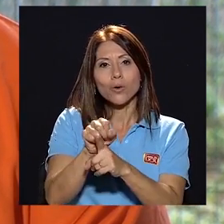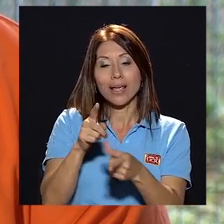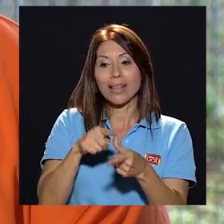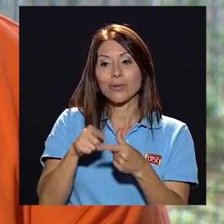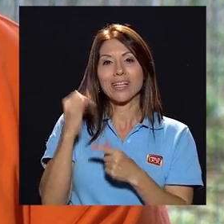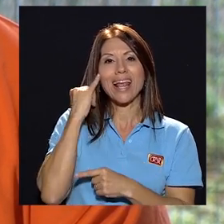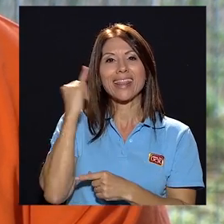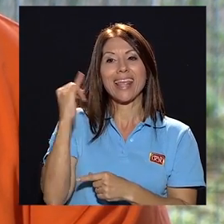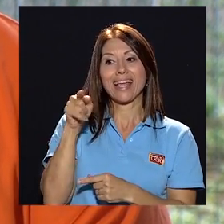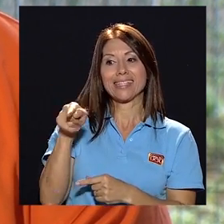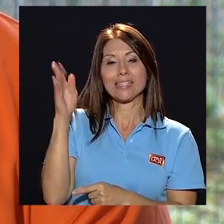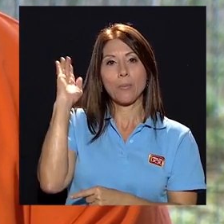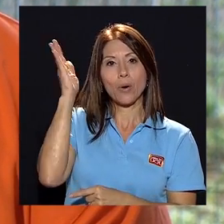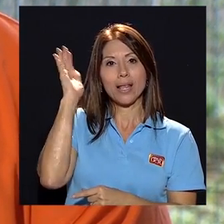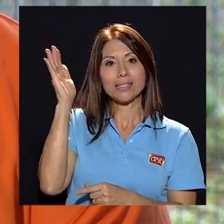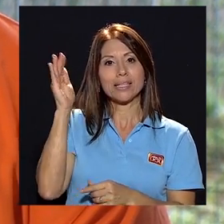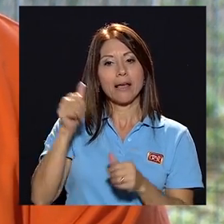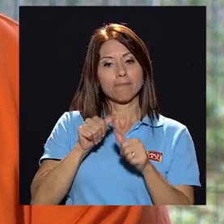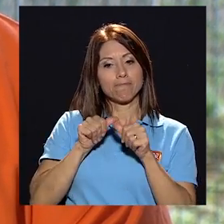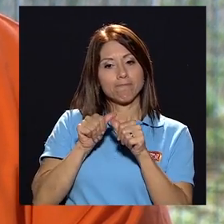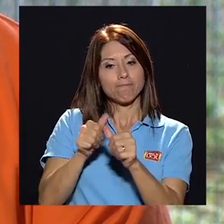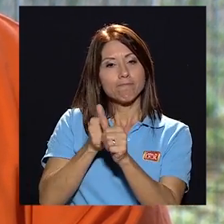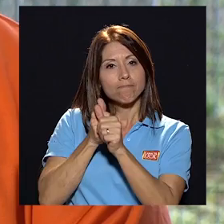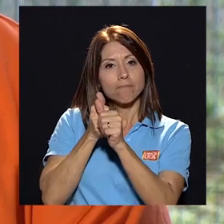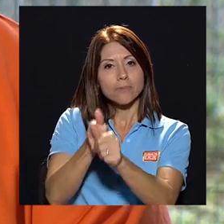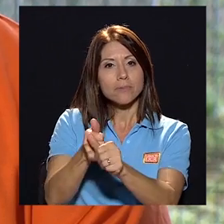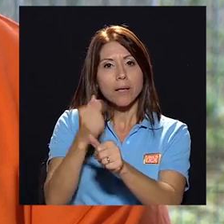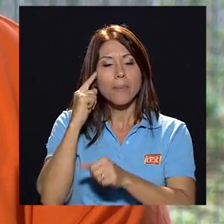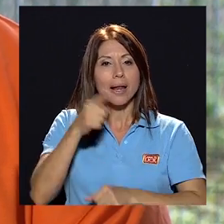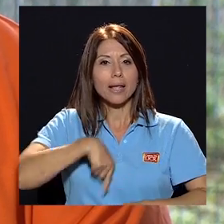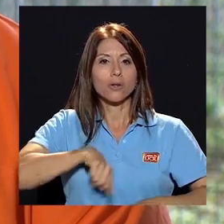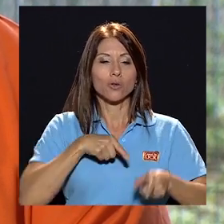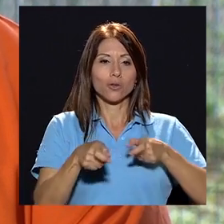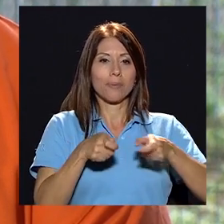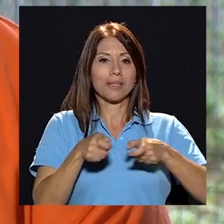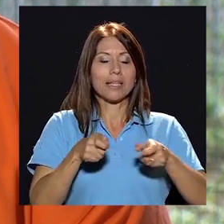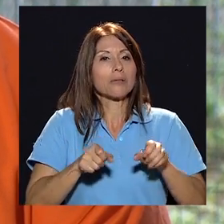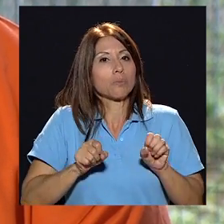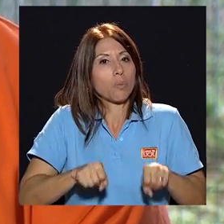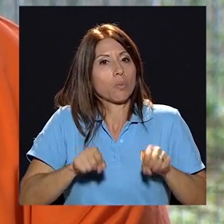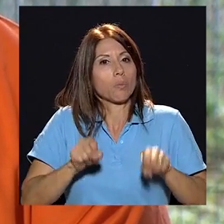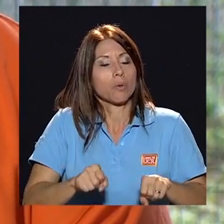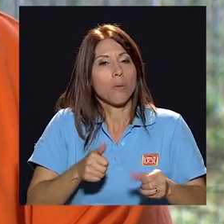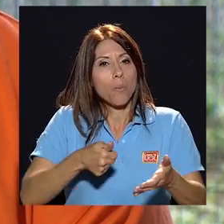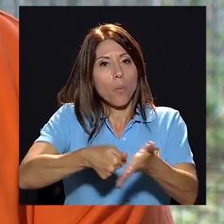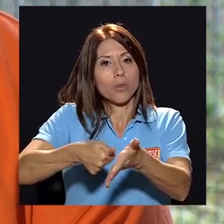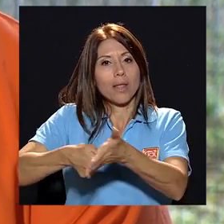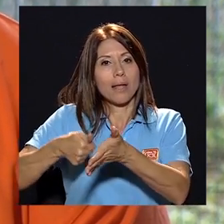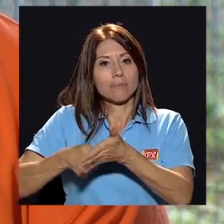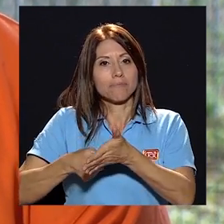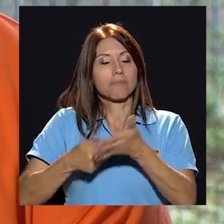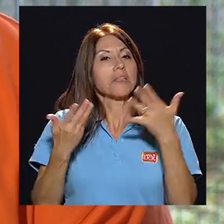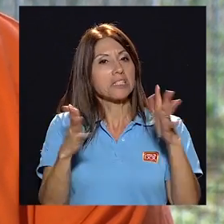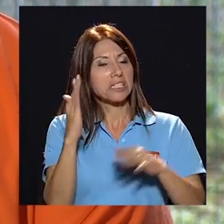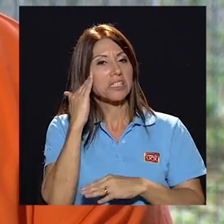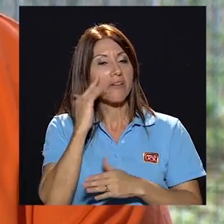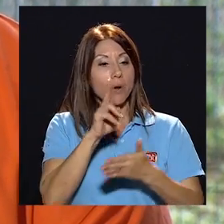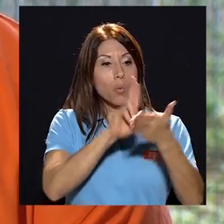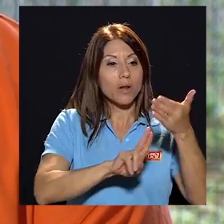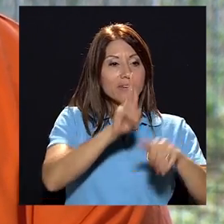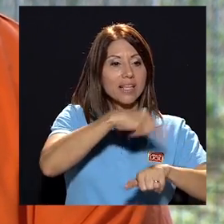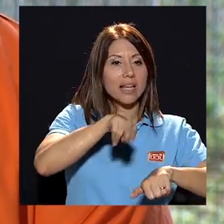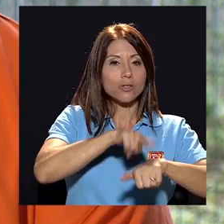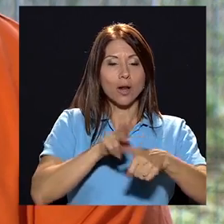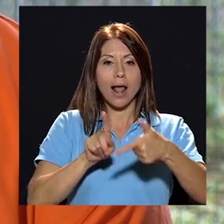seguimiento a esta ponencia para que nosotros los administrativos tengamos la posibilidad de votar bien se sabe que en la